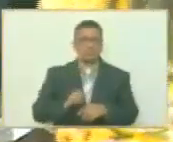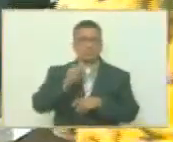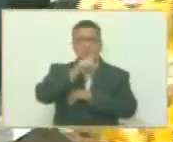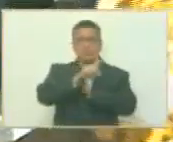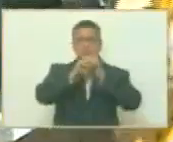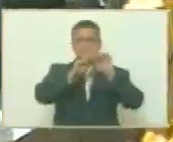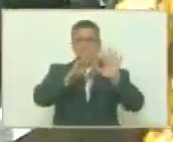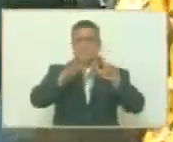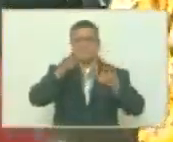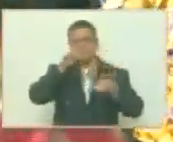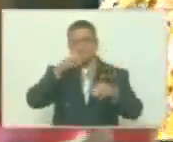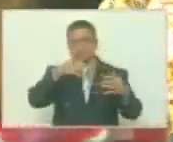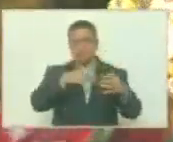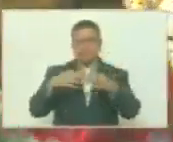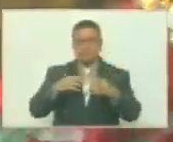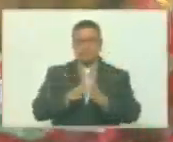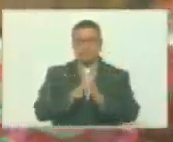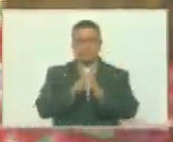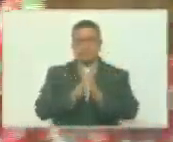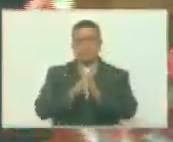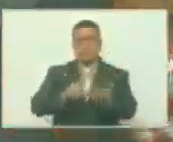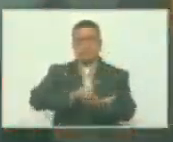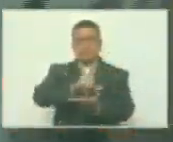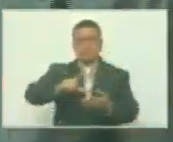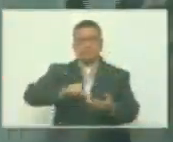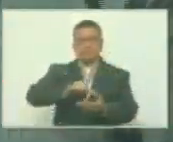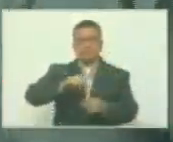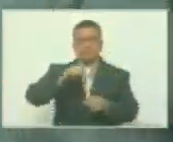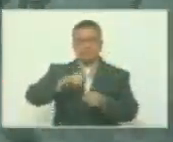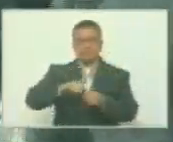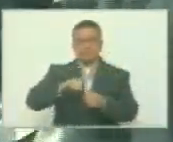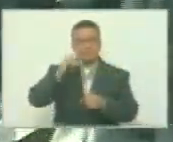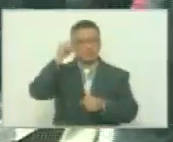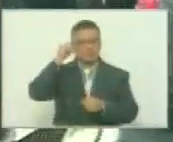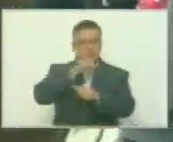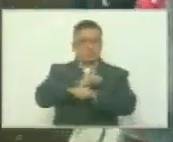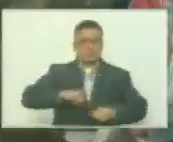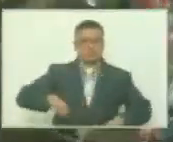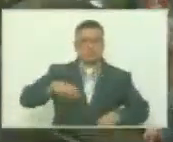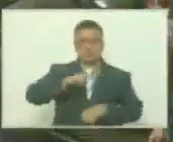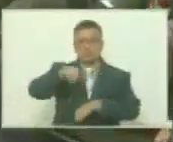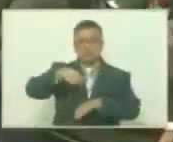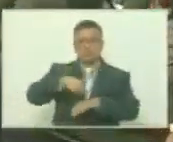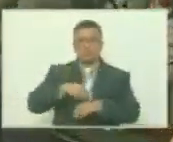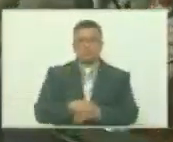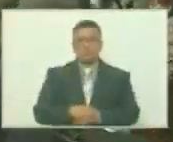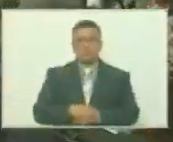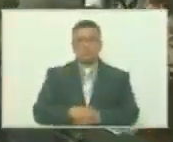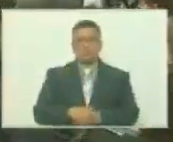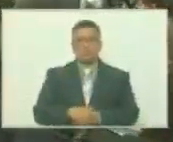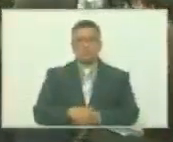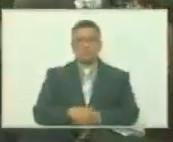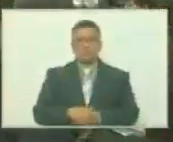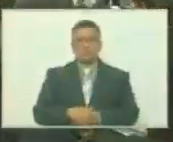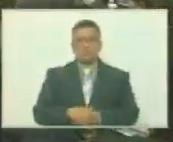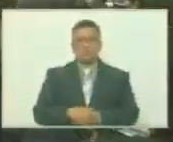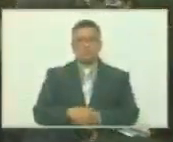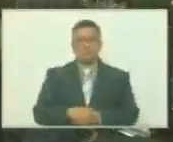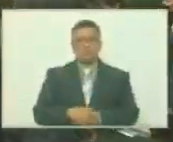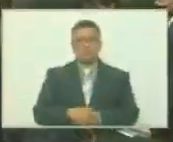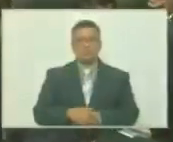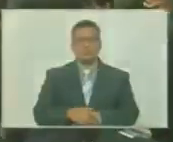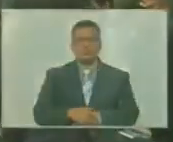años de la batalla naval del lago de Maracaibo y día de la Armada Nacional finalmente se